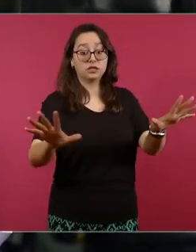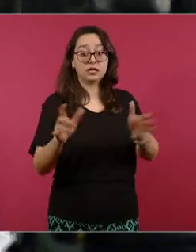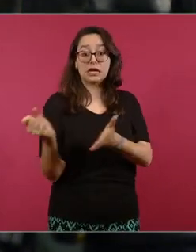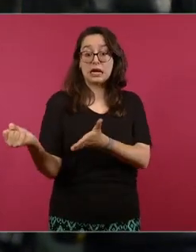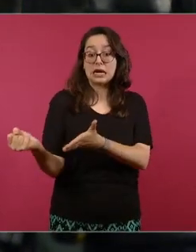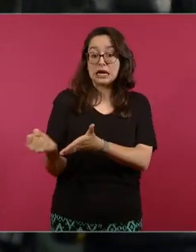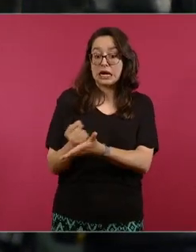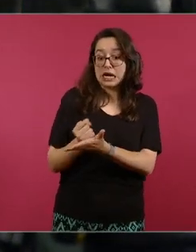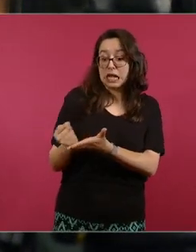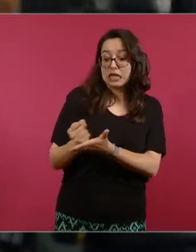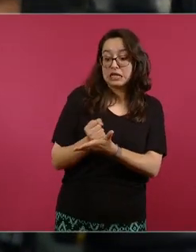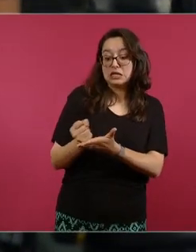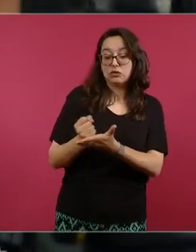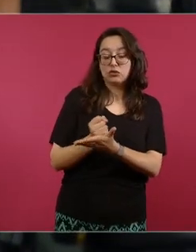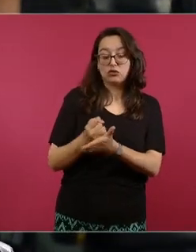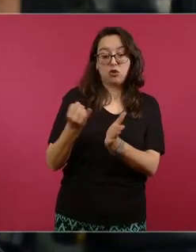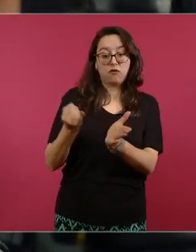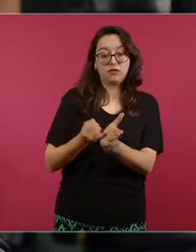son